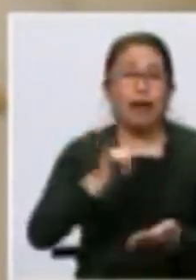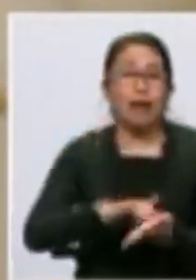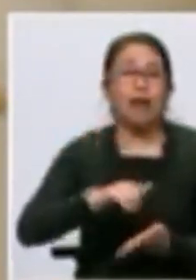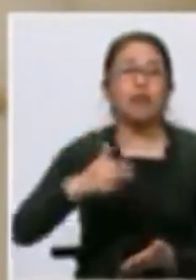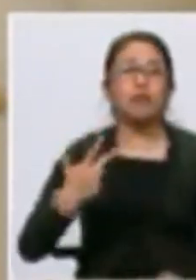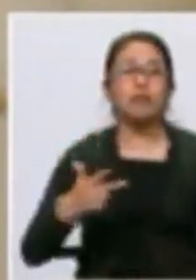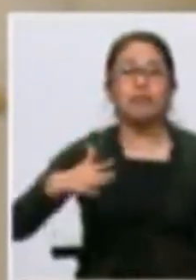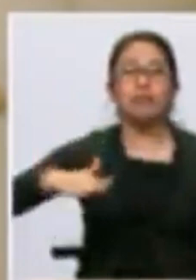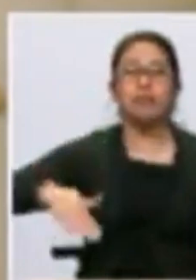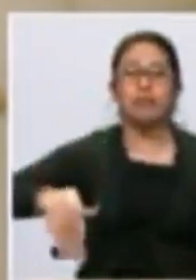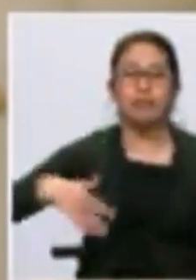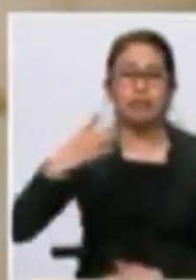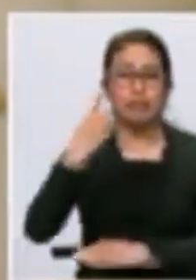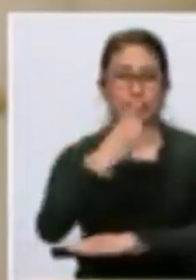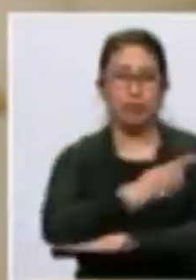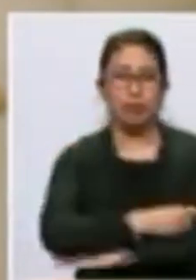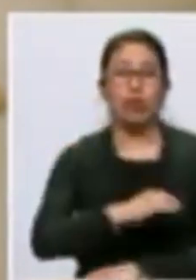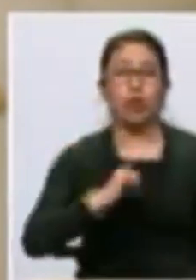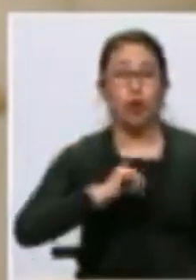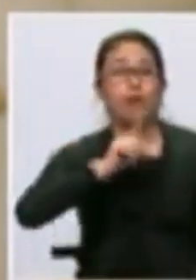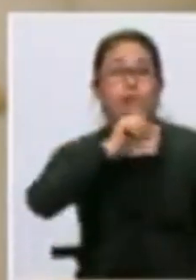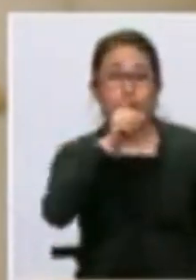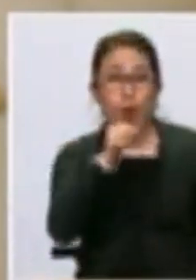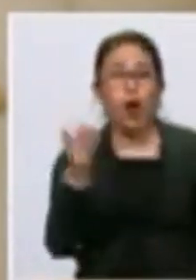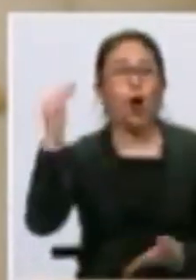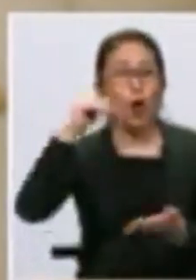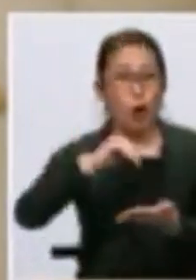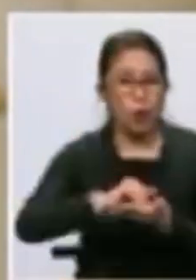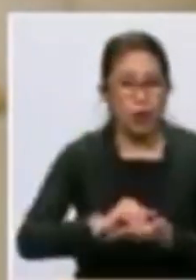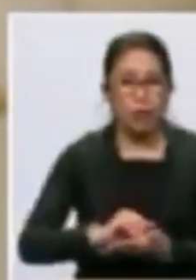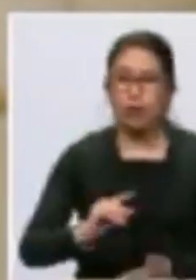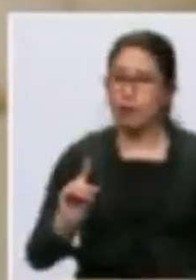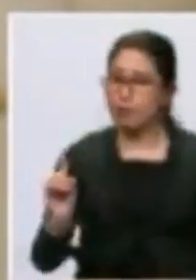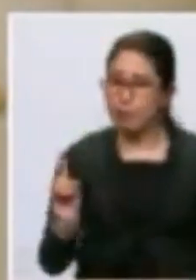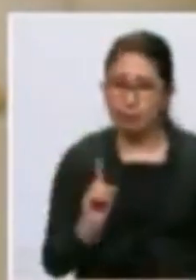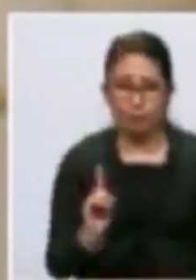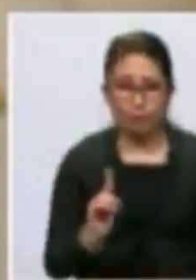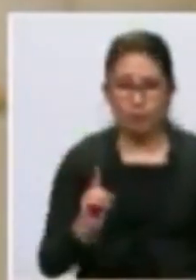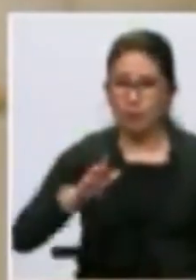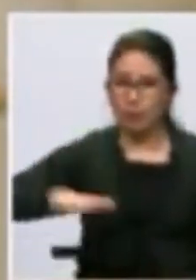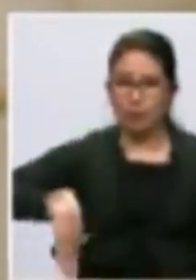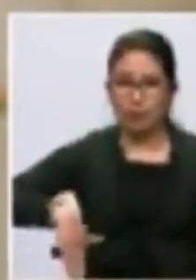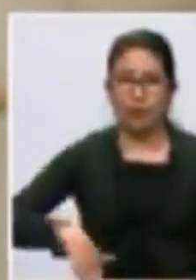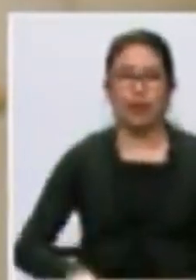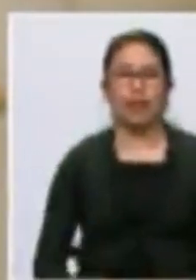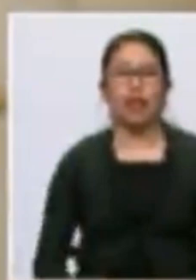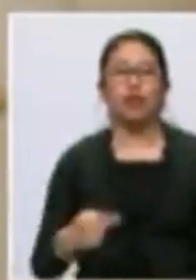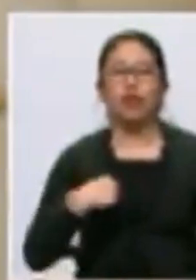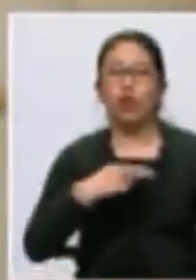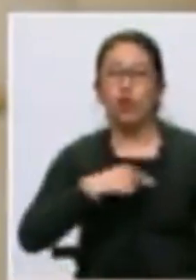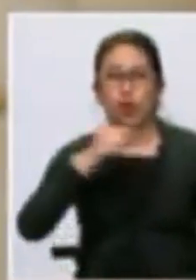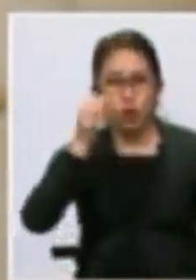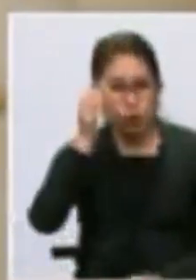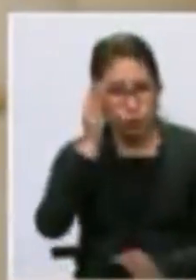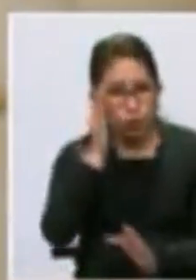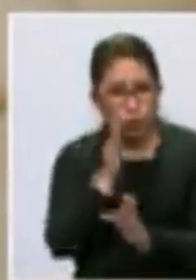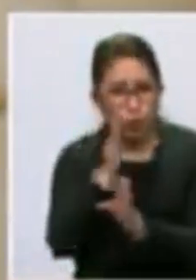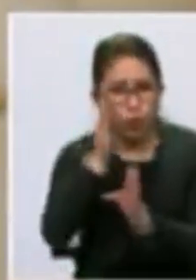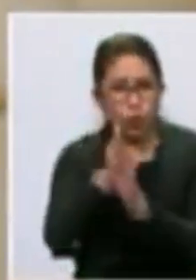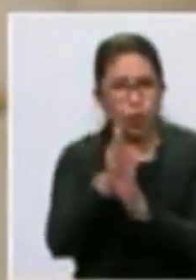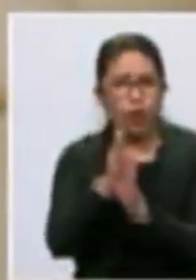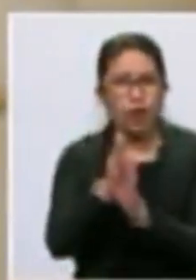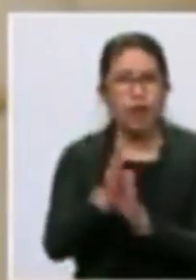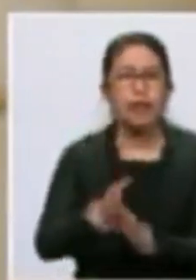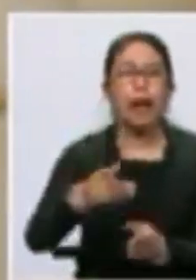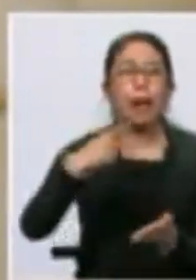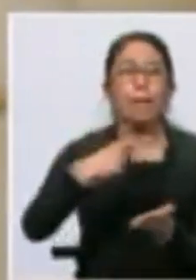injusto. Quiero asegurarles que no volverá a ocurrir ningún retraso. Estaremos puntuales con ese pago a